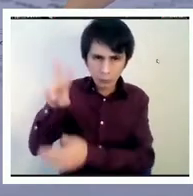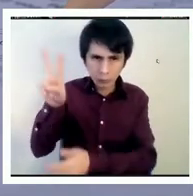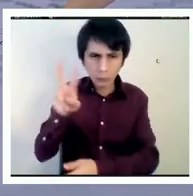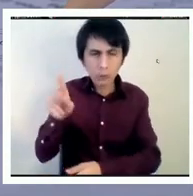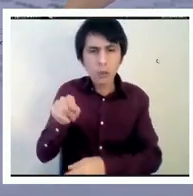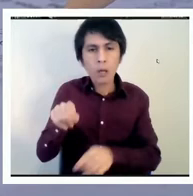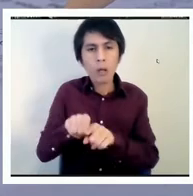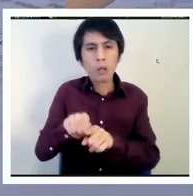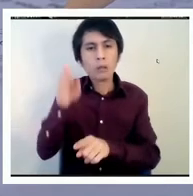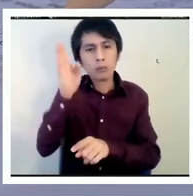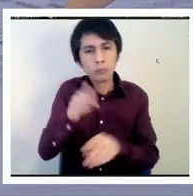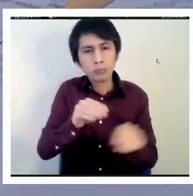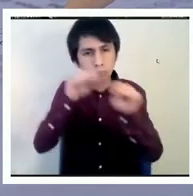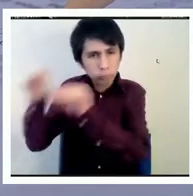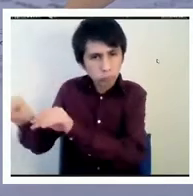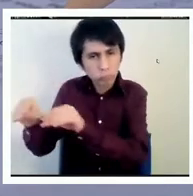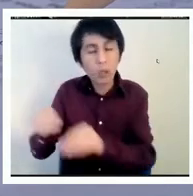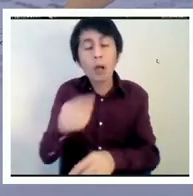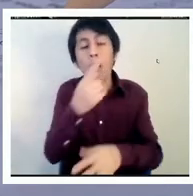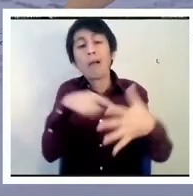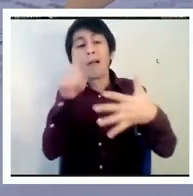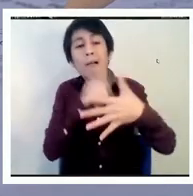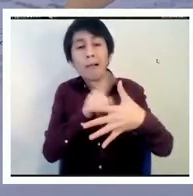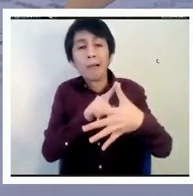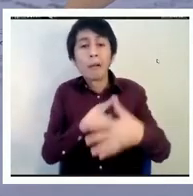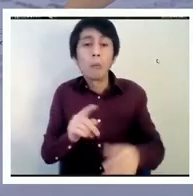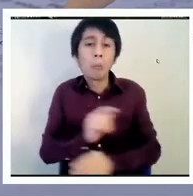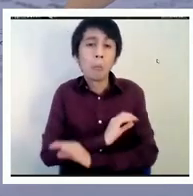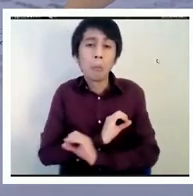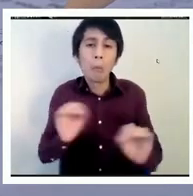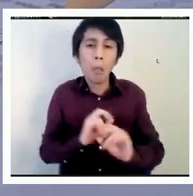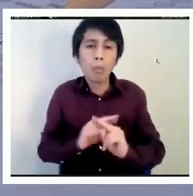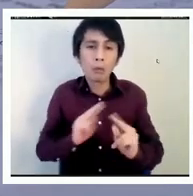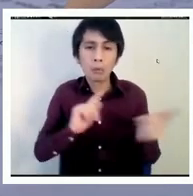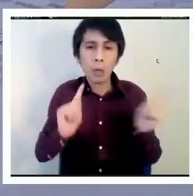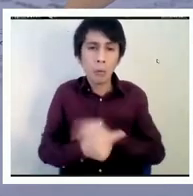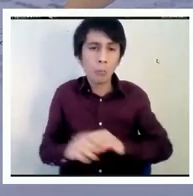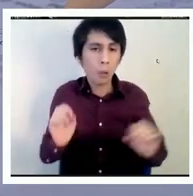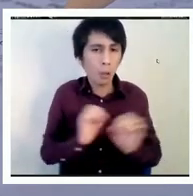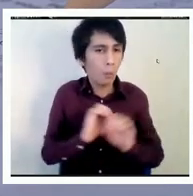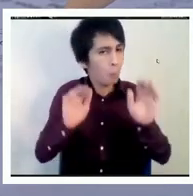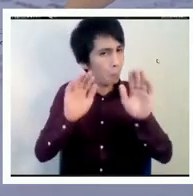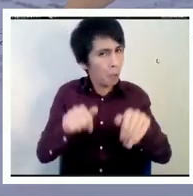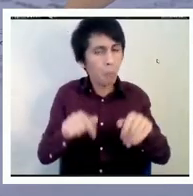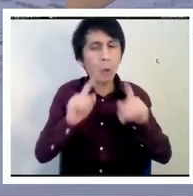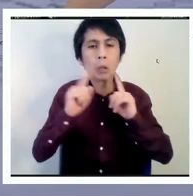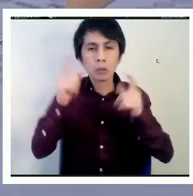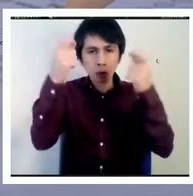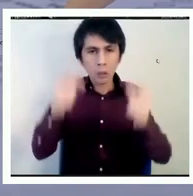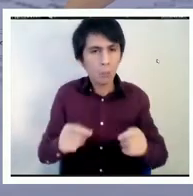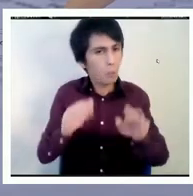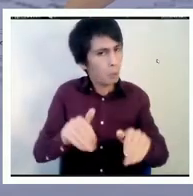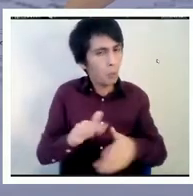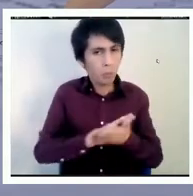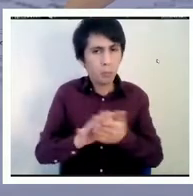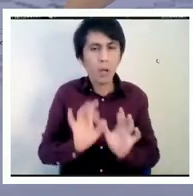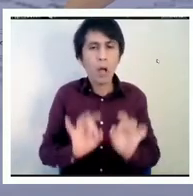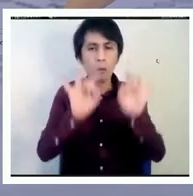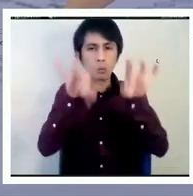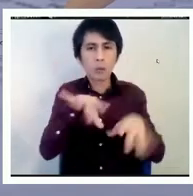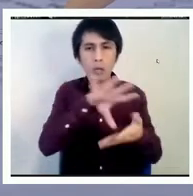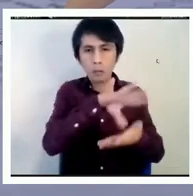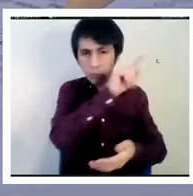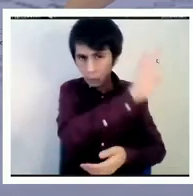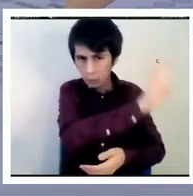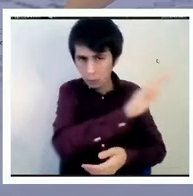tipo de cambio, que continúan con los exámenes tal como estaban, como Australia y Alemania, por ejemplo. Y especialmente,